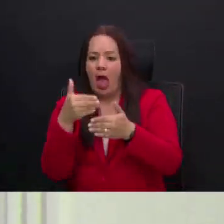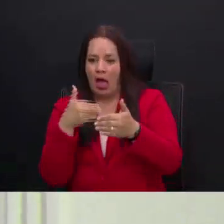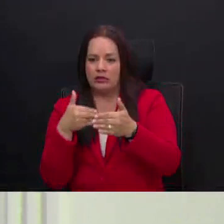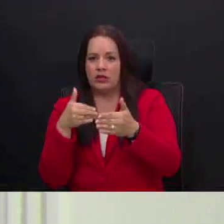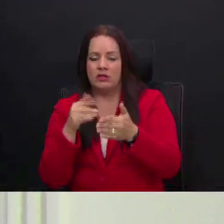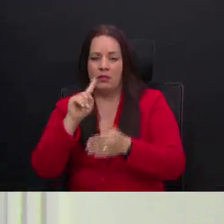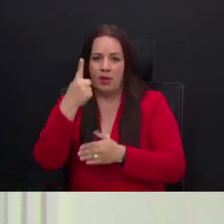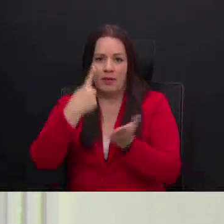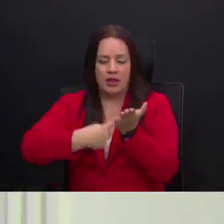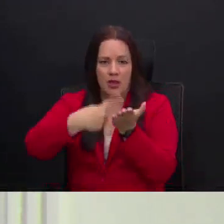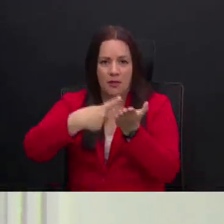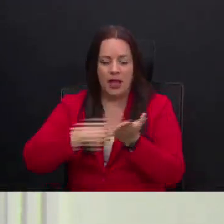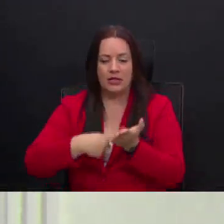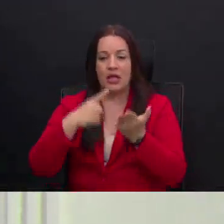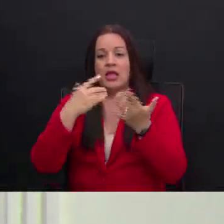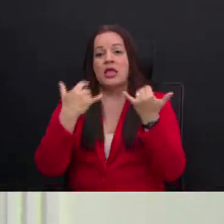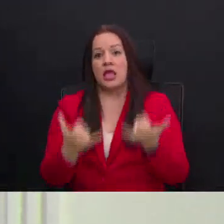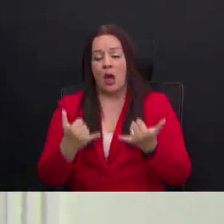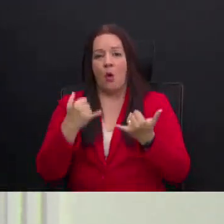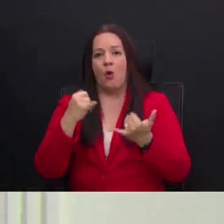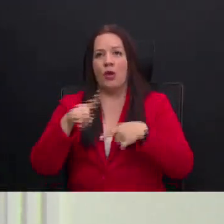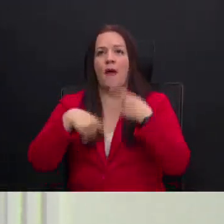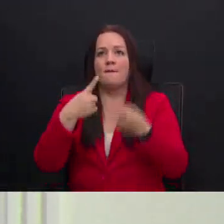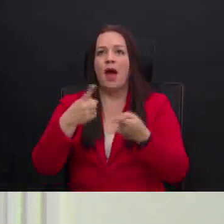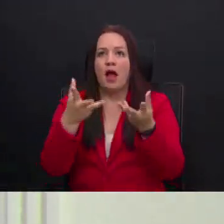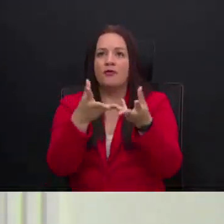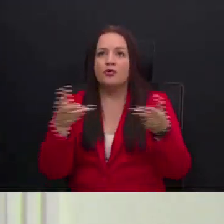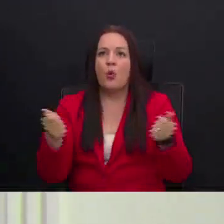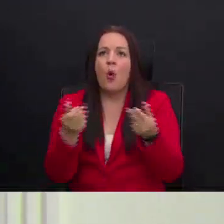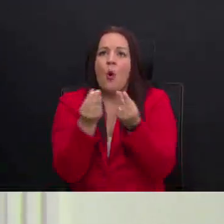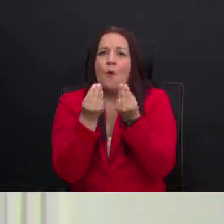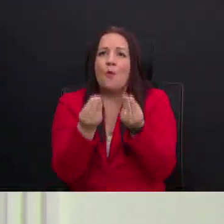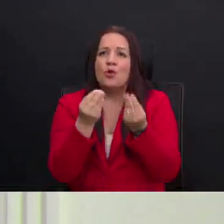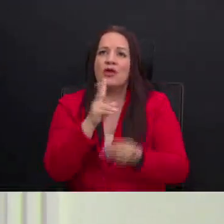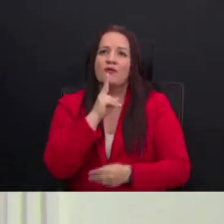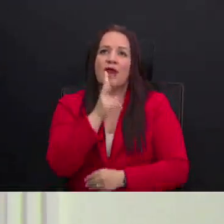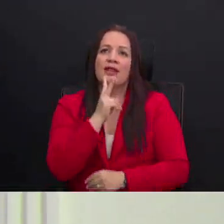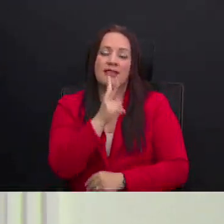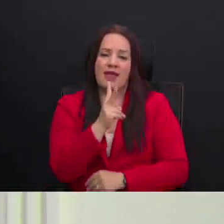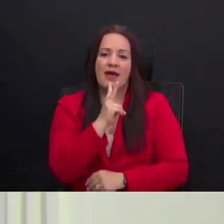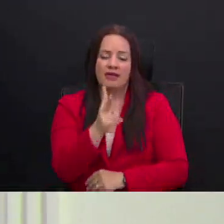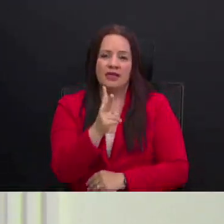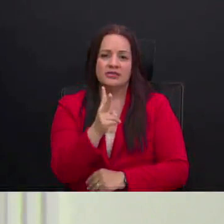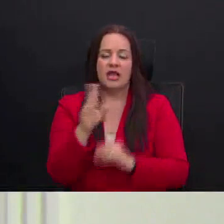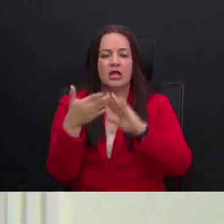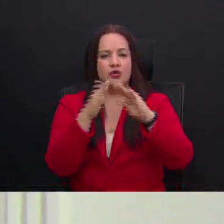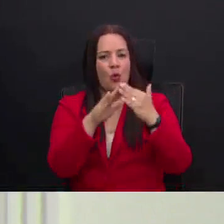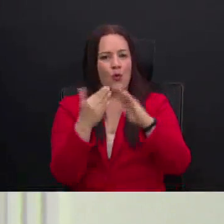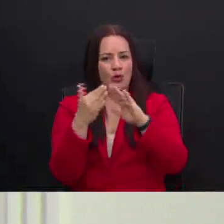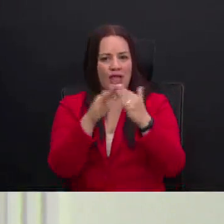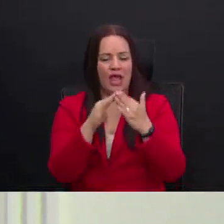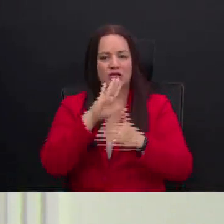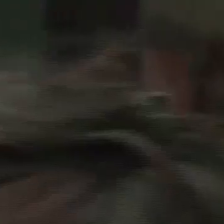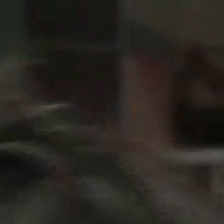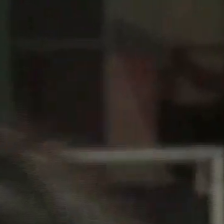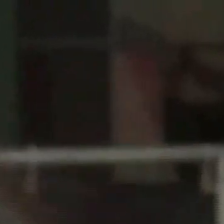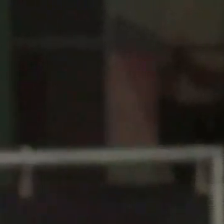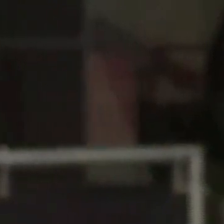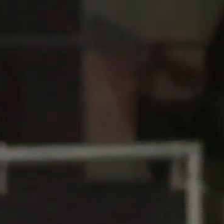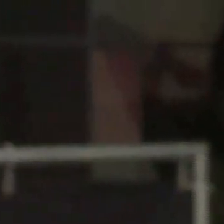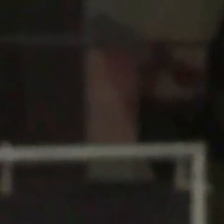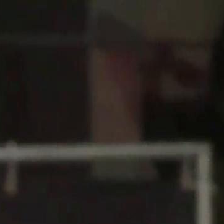es que ciertamente va a resolver muchísimas realidades allá en las comunidades de todo Costa Rica.